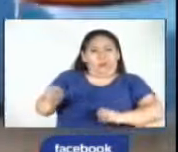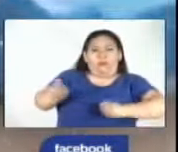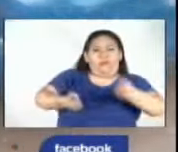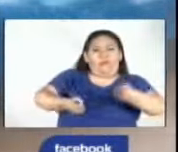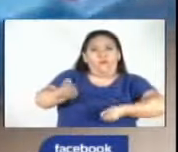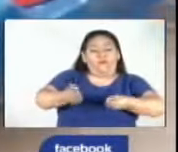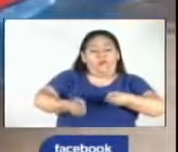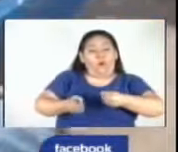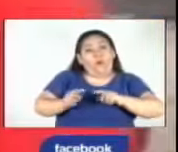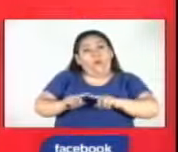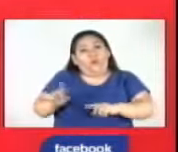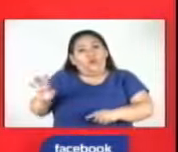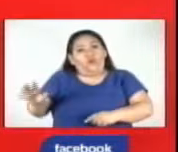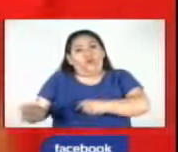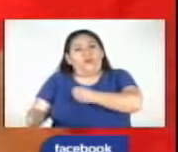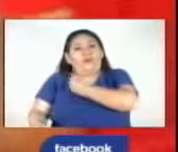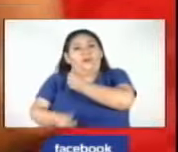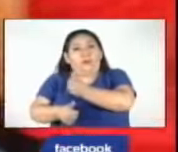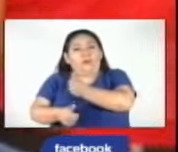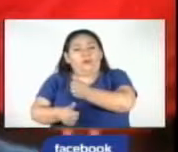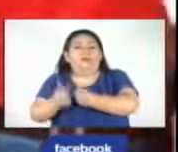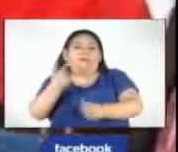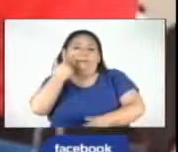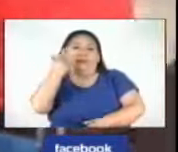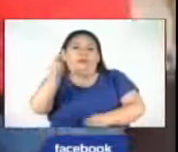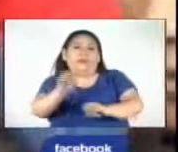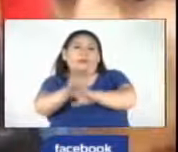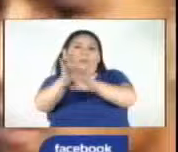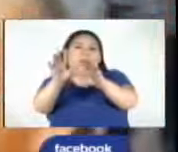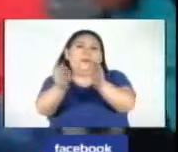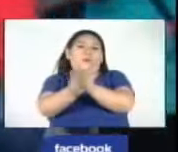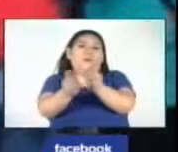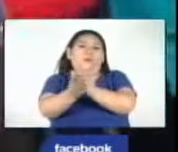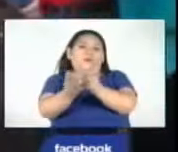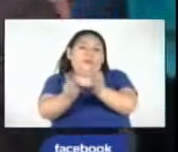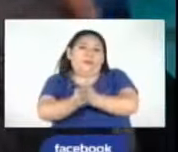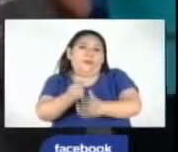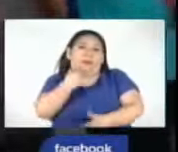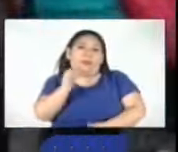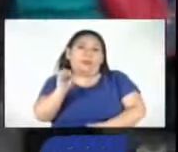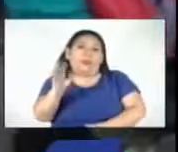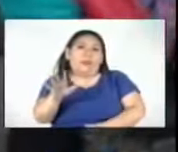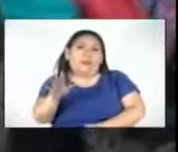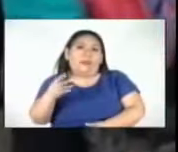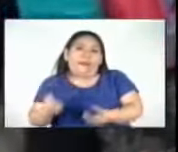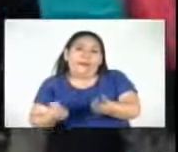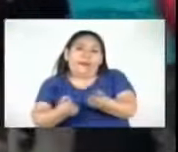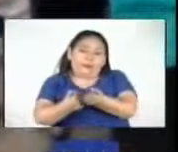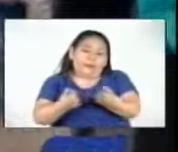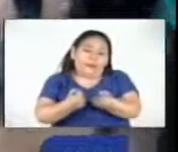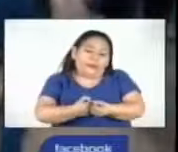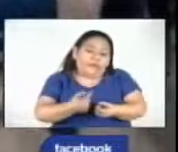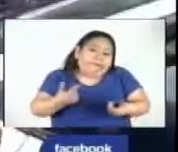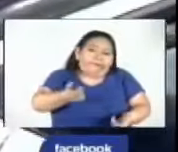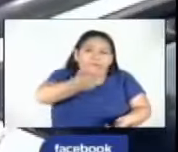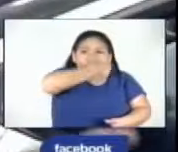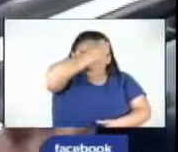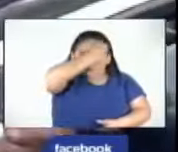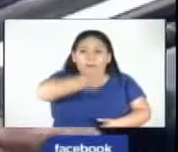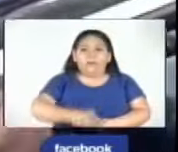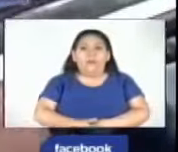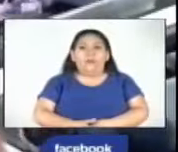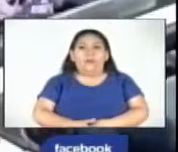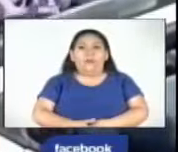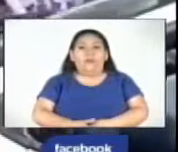unidad en ese momento, sino su ayudante. Claramente afectado aseguró que, por querer hacer un bien, hizo un mal.